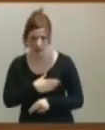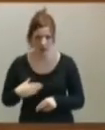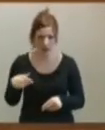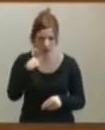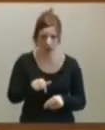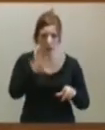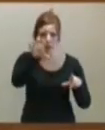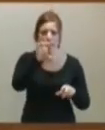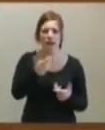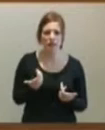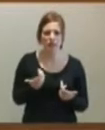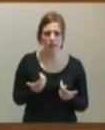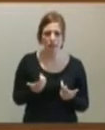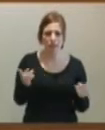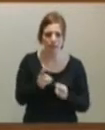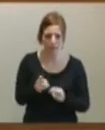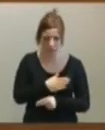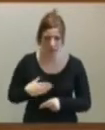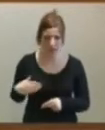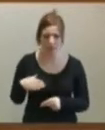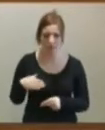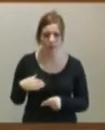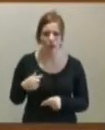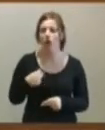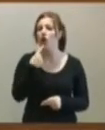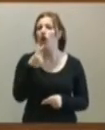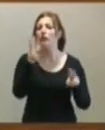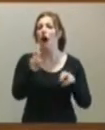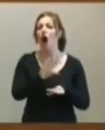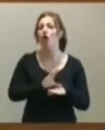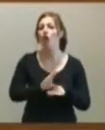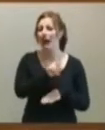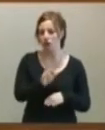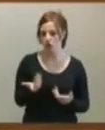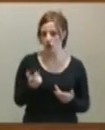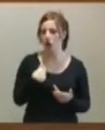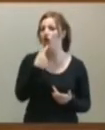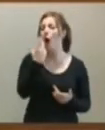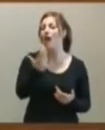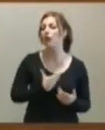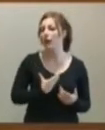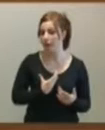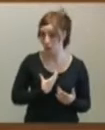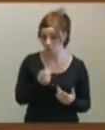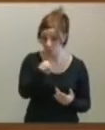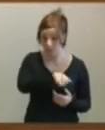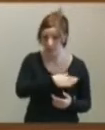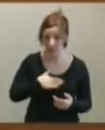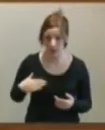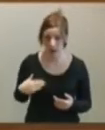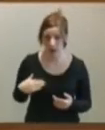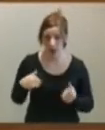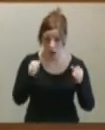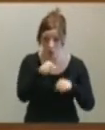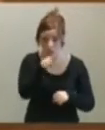país? ¿Son partidarios? No hablo de concejales, ¿eh? Hablo de ayuntamientos. ¿Son partidarios de eso? Por lo tanto, yo creo que en